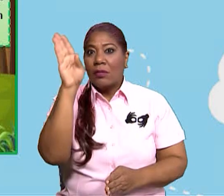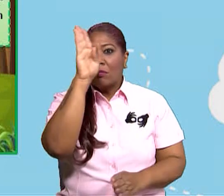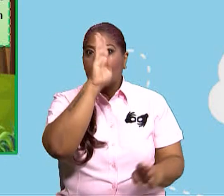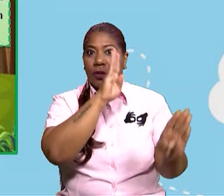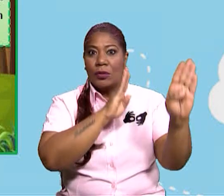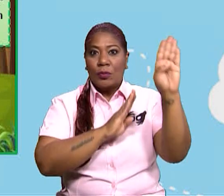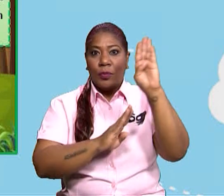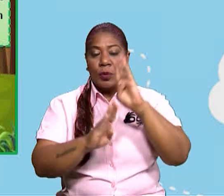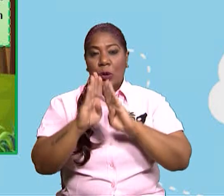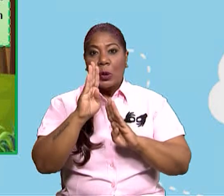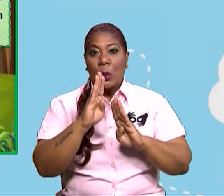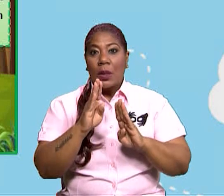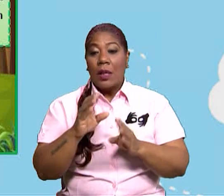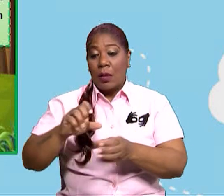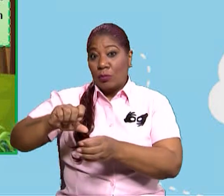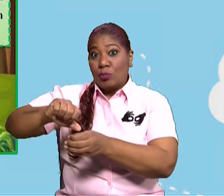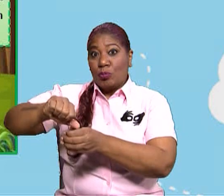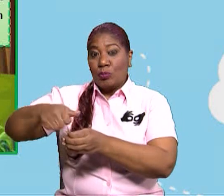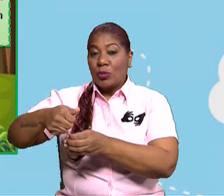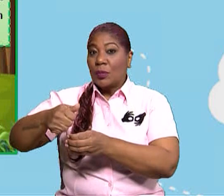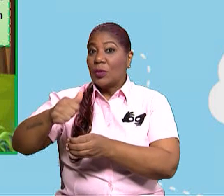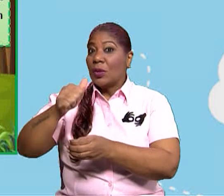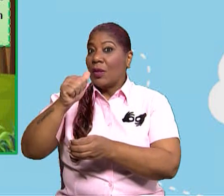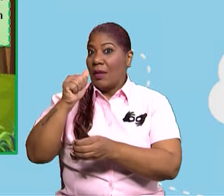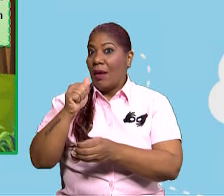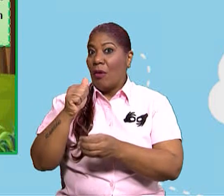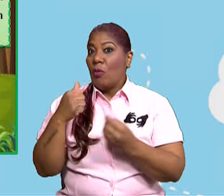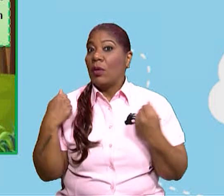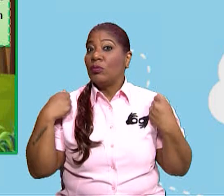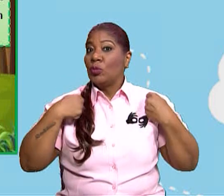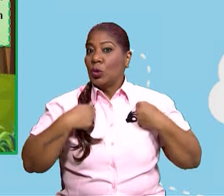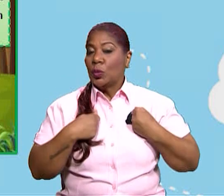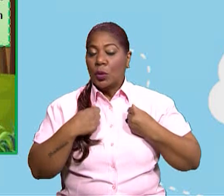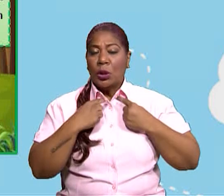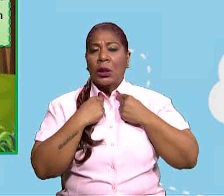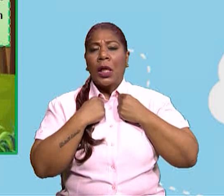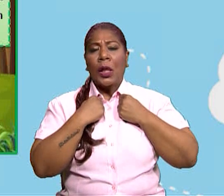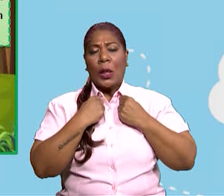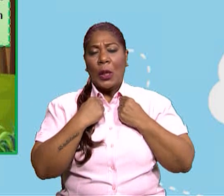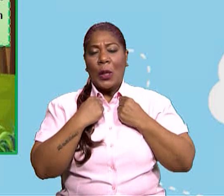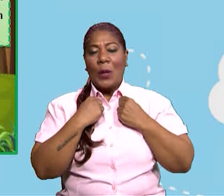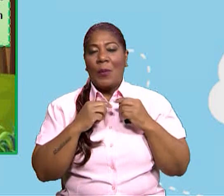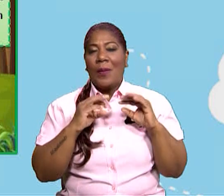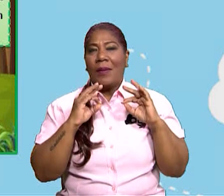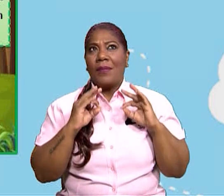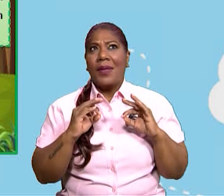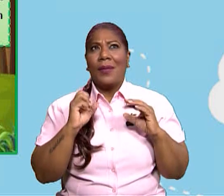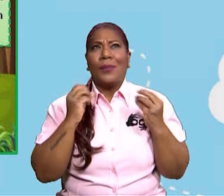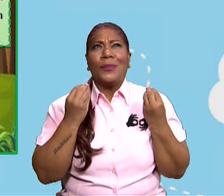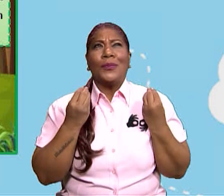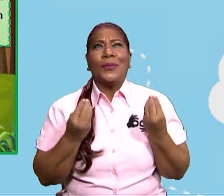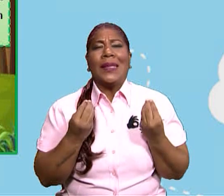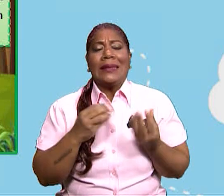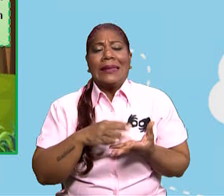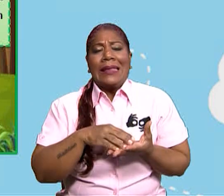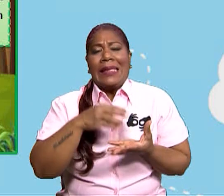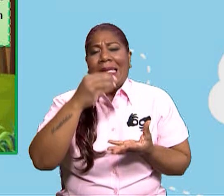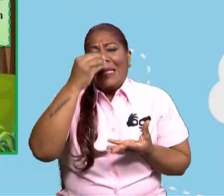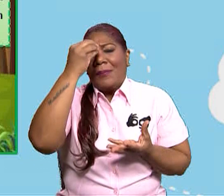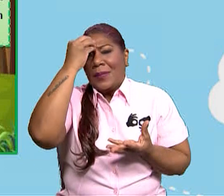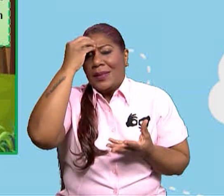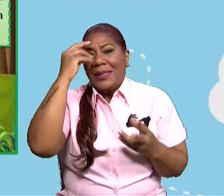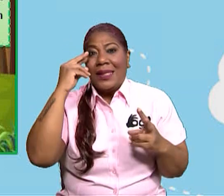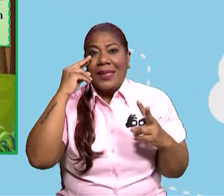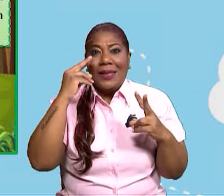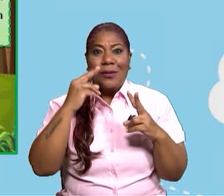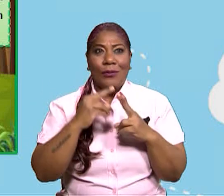ponte ropa cómoda y emprende el viaje. Podrás ver, oler y escuchar cosas que nunca habías